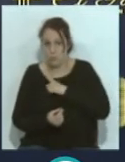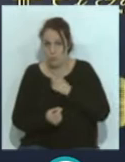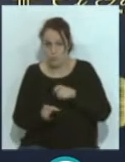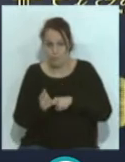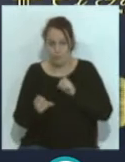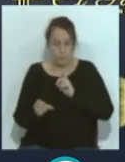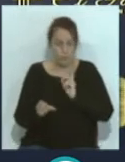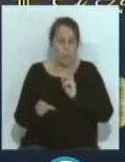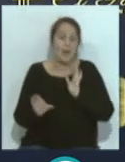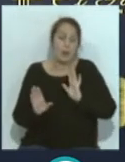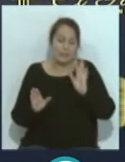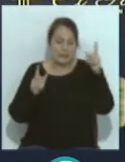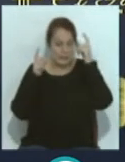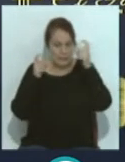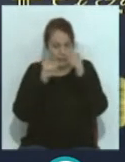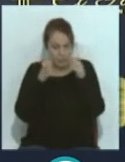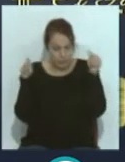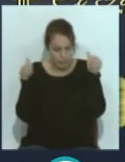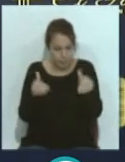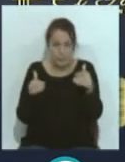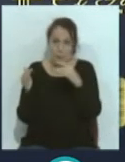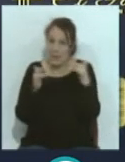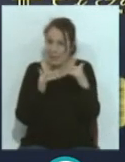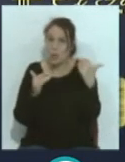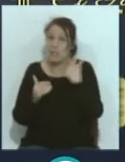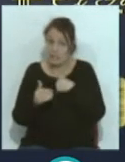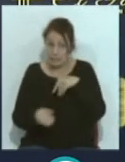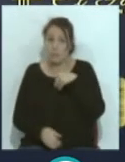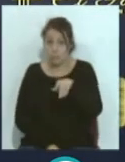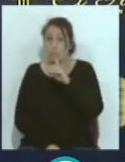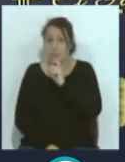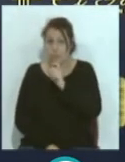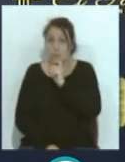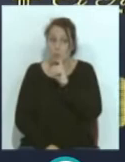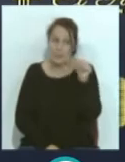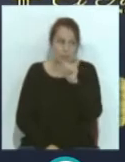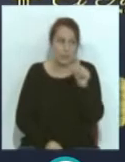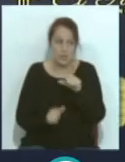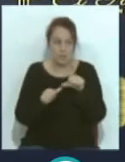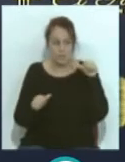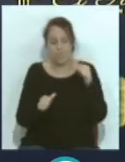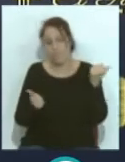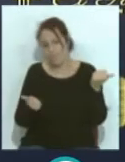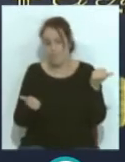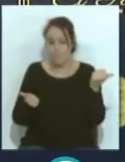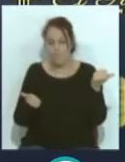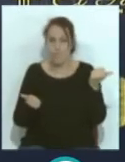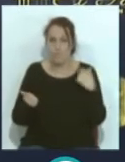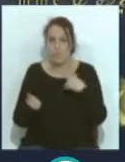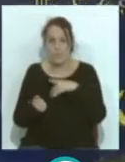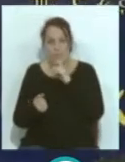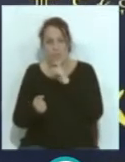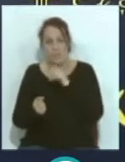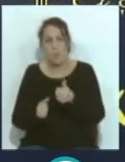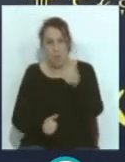esto, intentamos centrarnos en el partido que ya de por sí es difícil y después de una semana como esta, pues lo está haciendo un poco